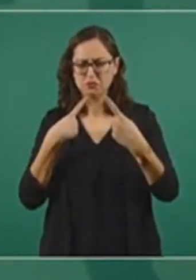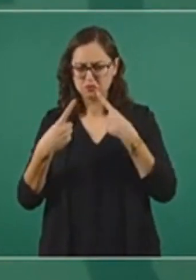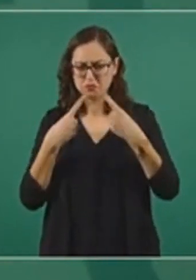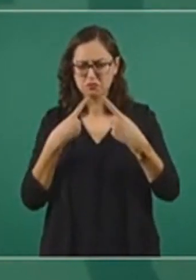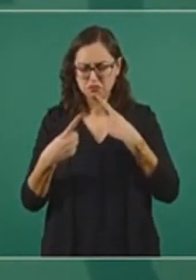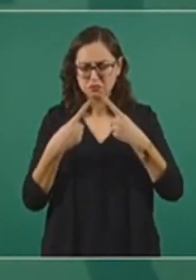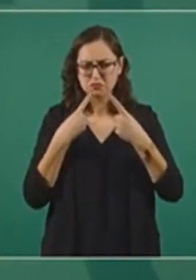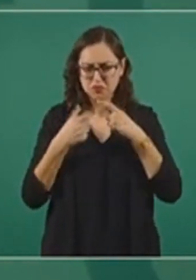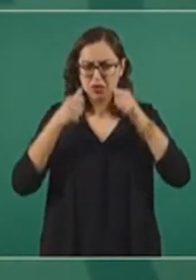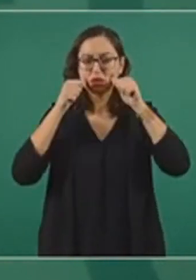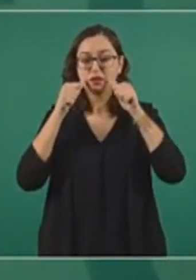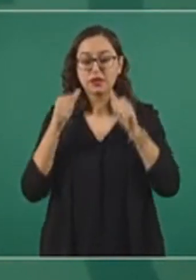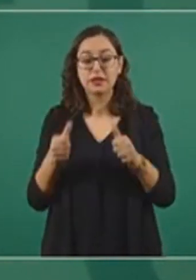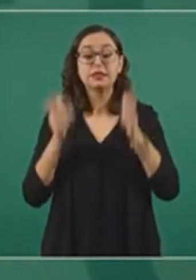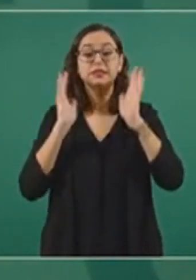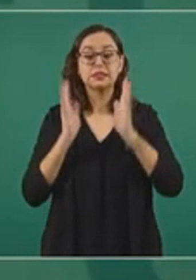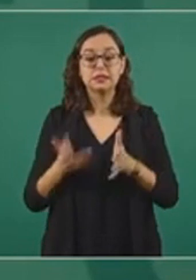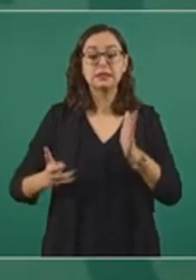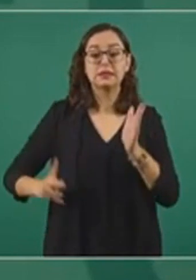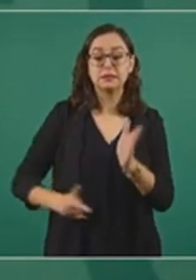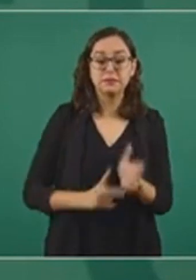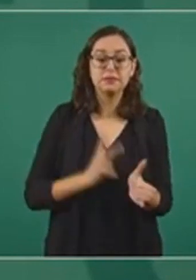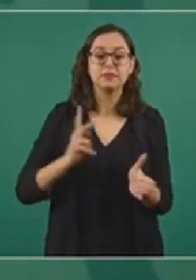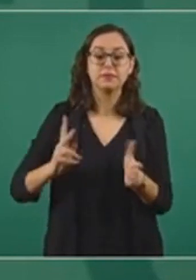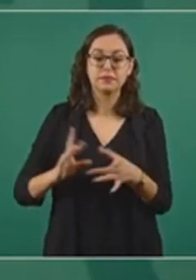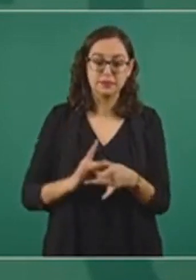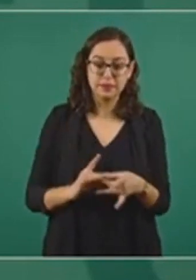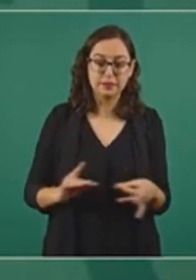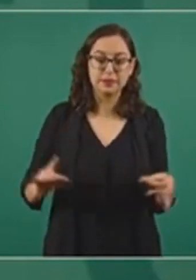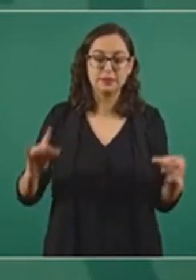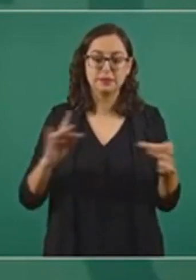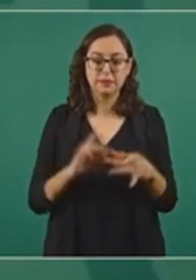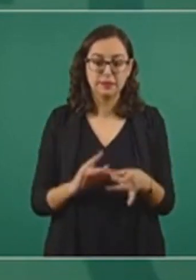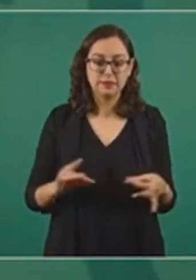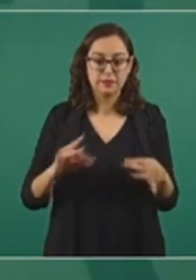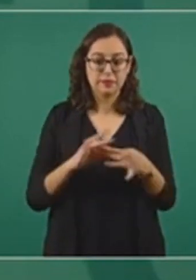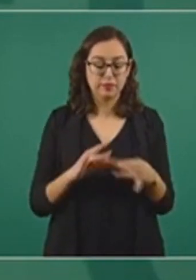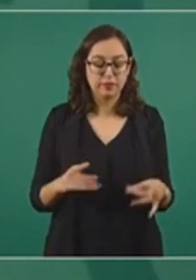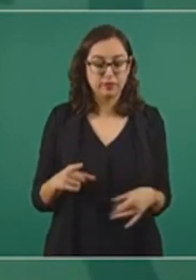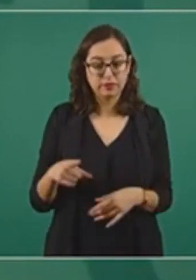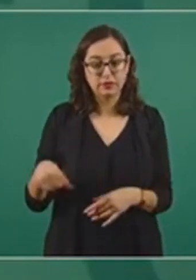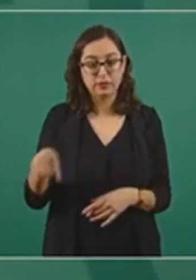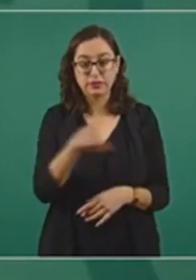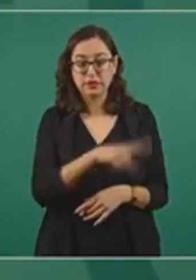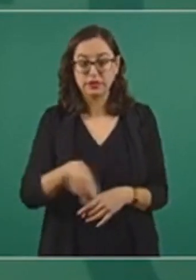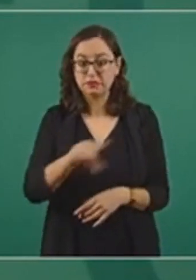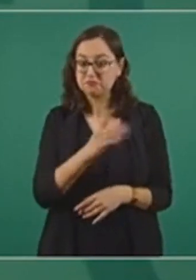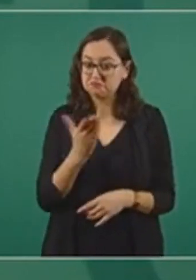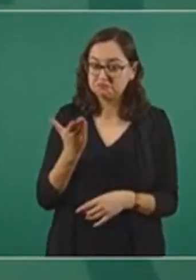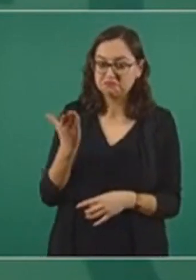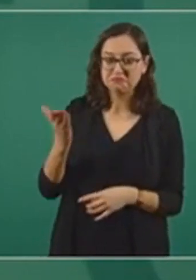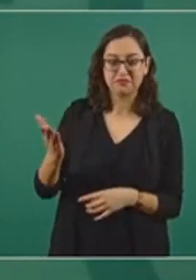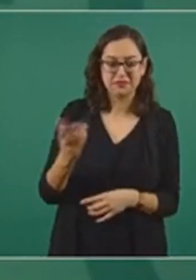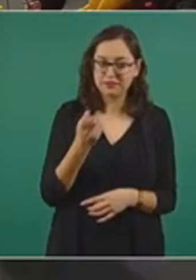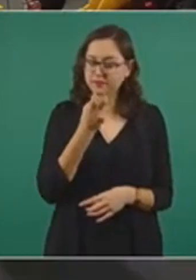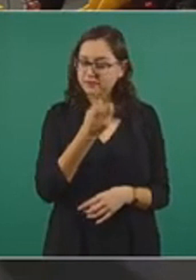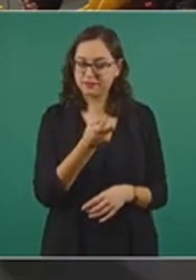que esto que ellos están solicitando no es posible,